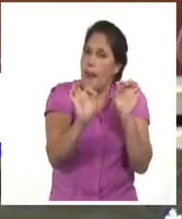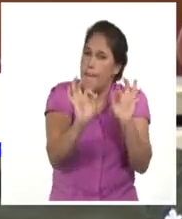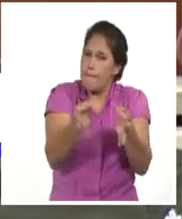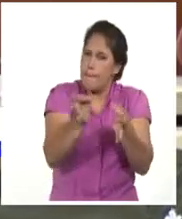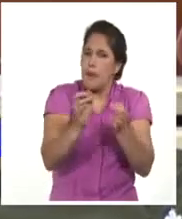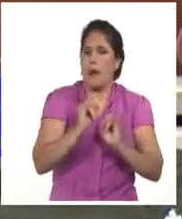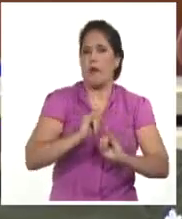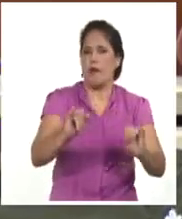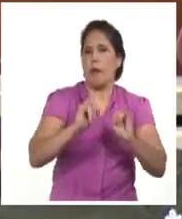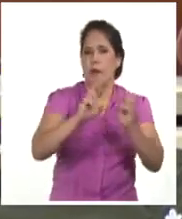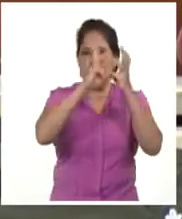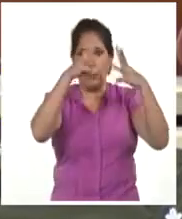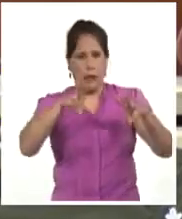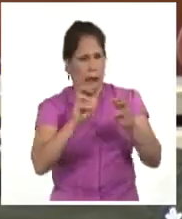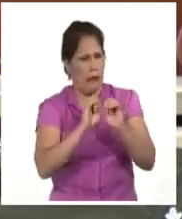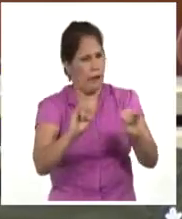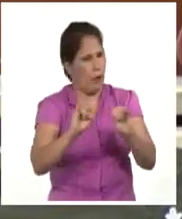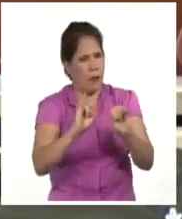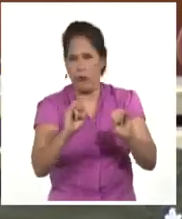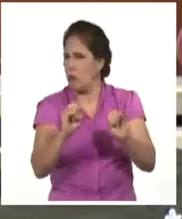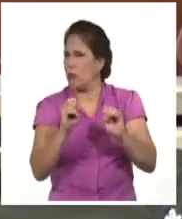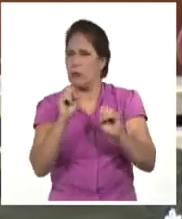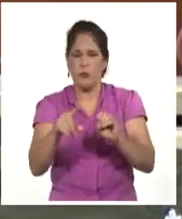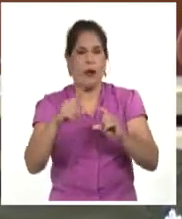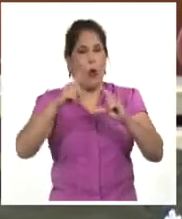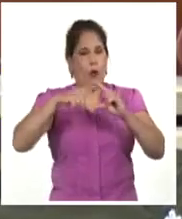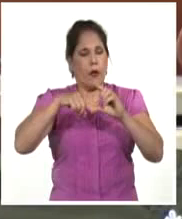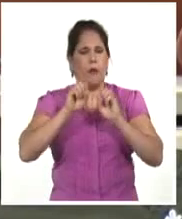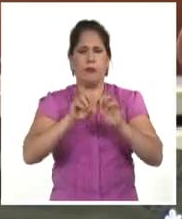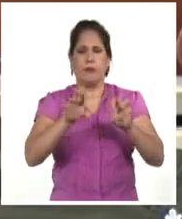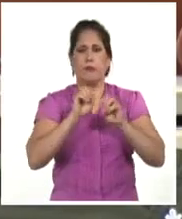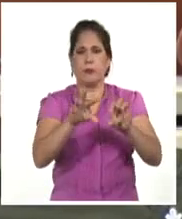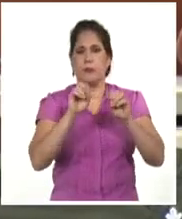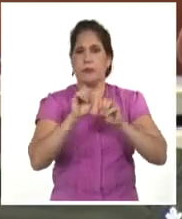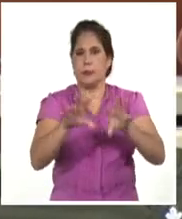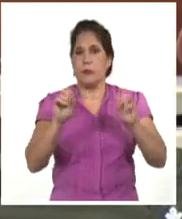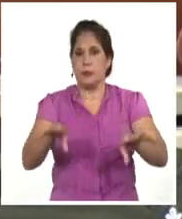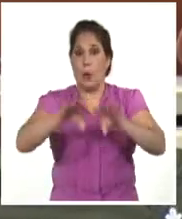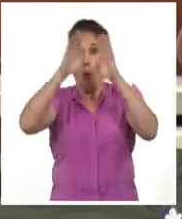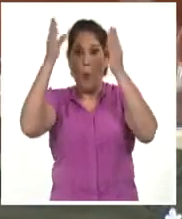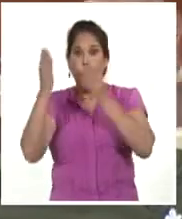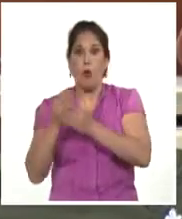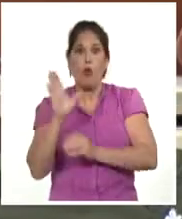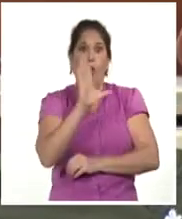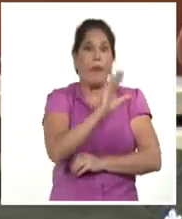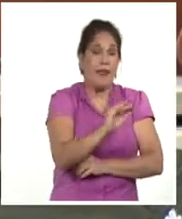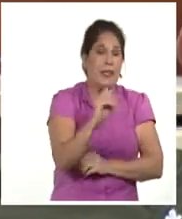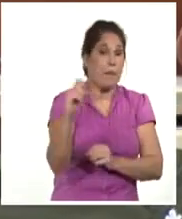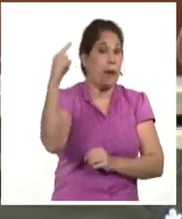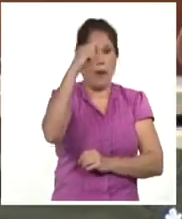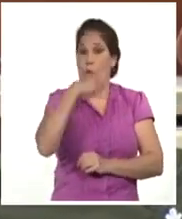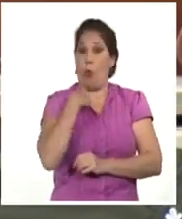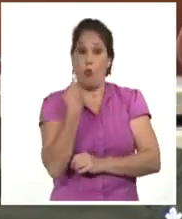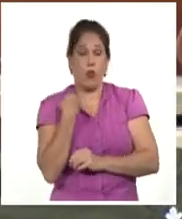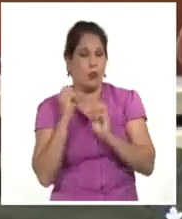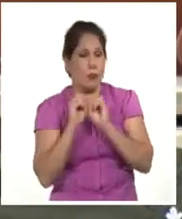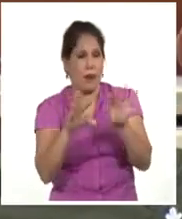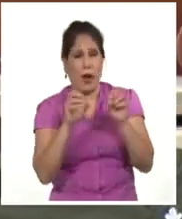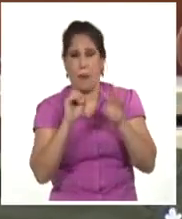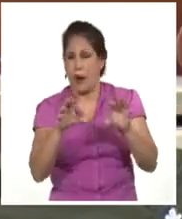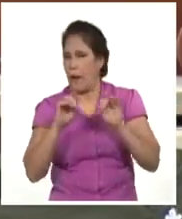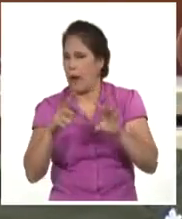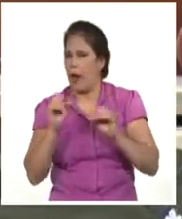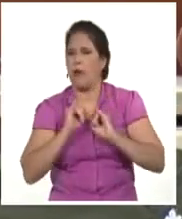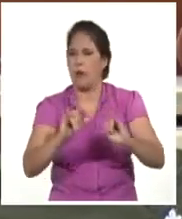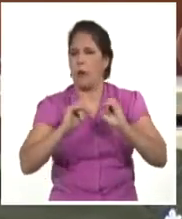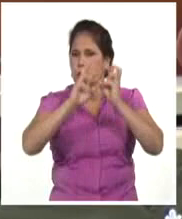información, de mantener cada uno de los contenidos. No esperar que el mundo lo diga, tenemos que decirlo primero nosotros y tenemos